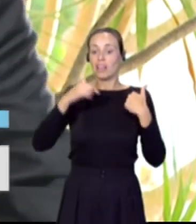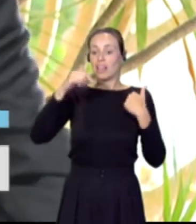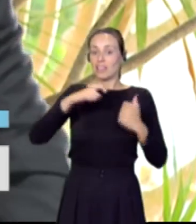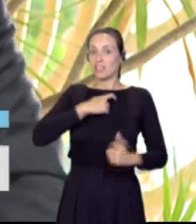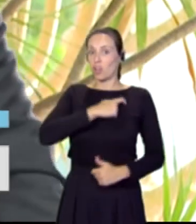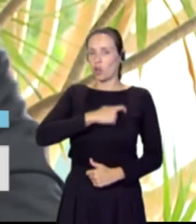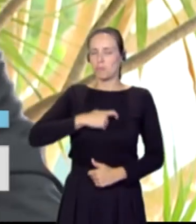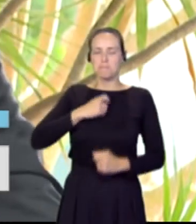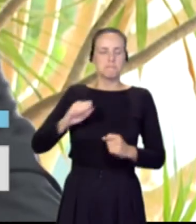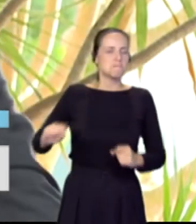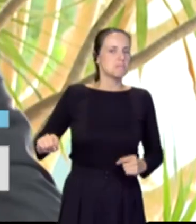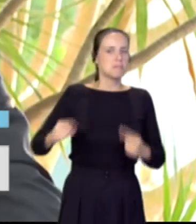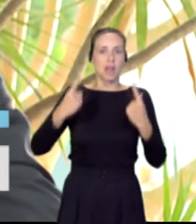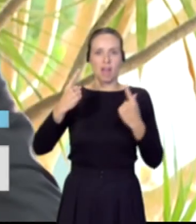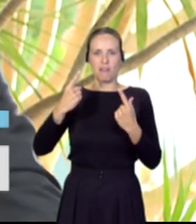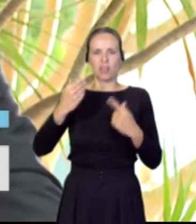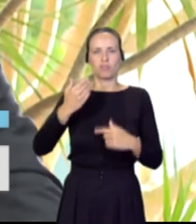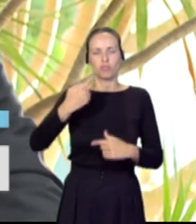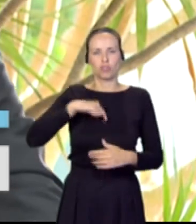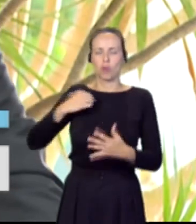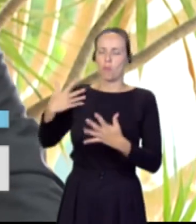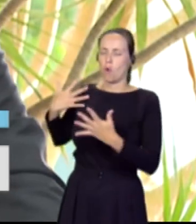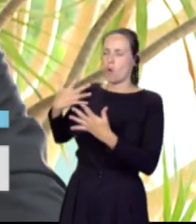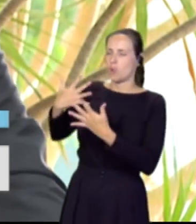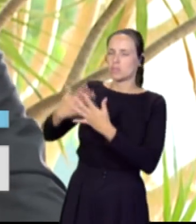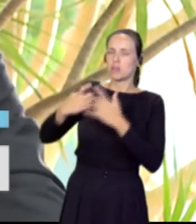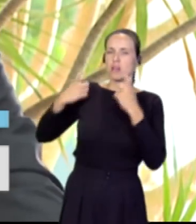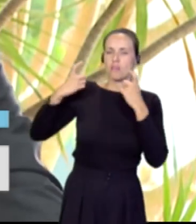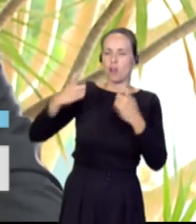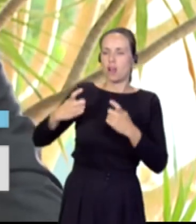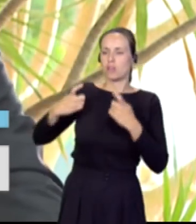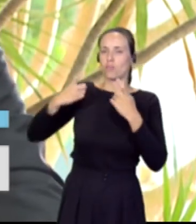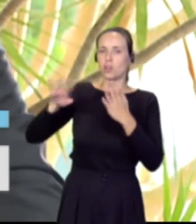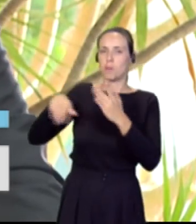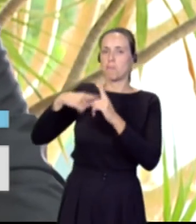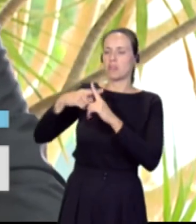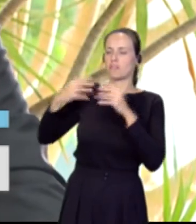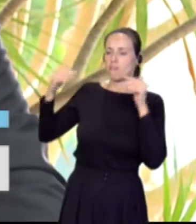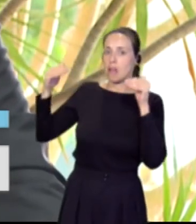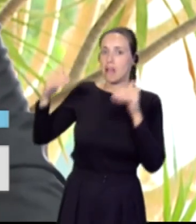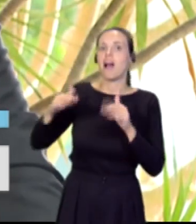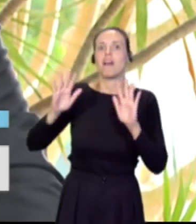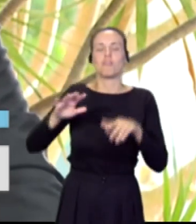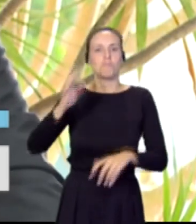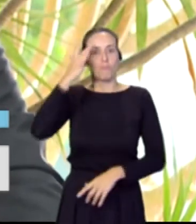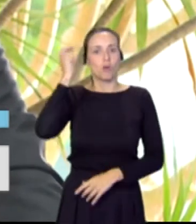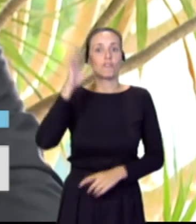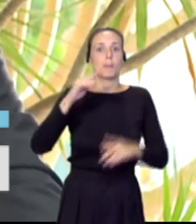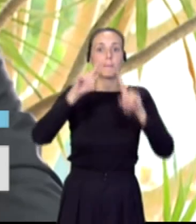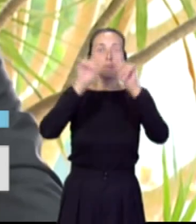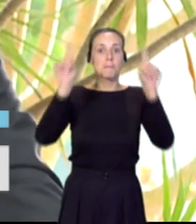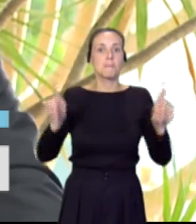décadas de esfuerzo y de fracaso, ofrecer a la Unión Europea un nuevo marco reglamentario para gestionar